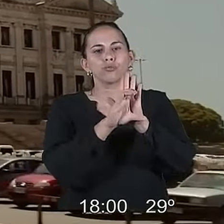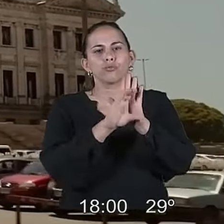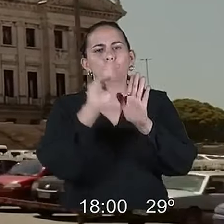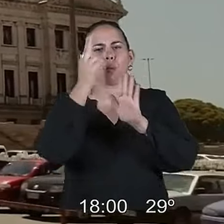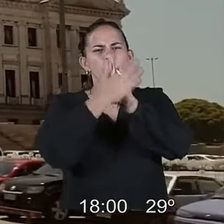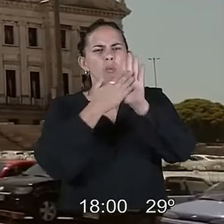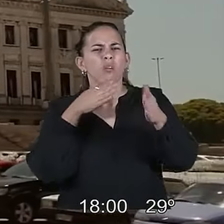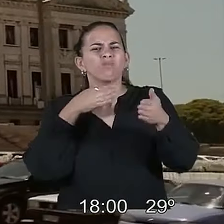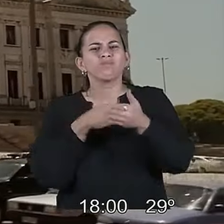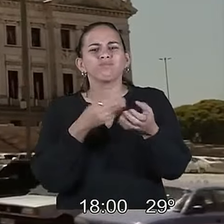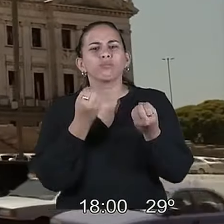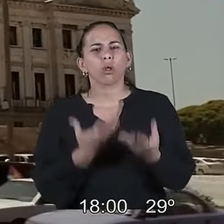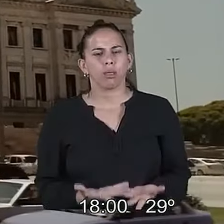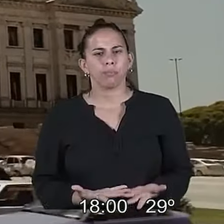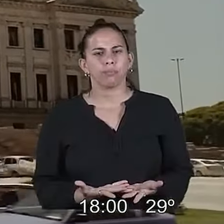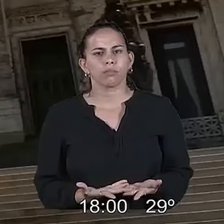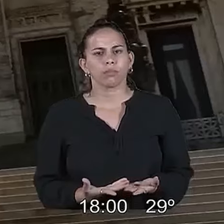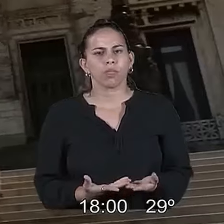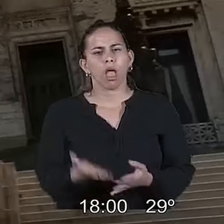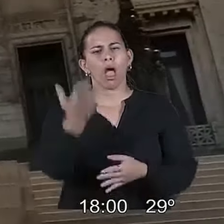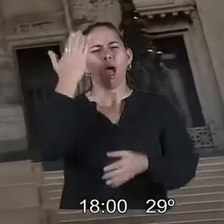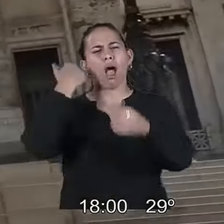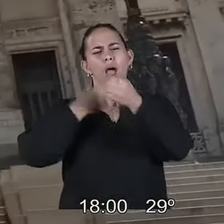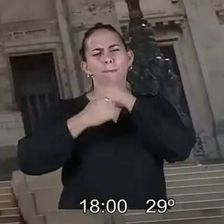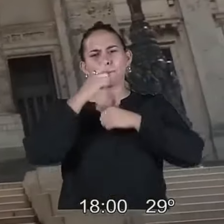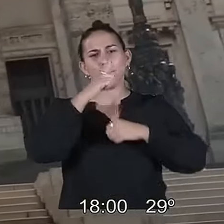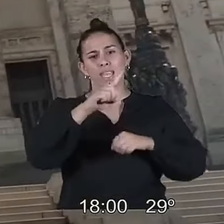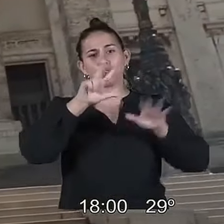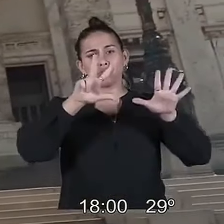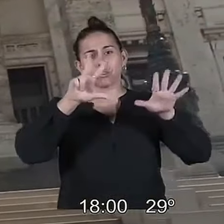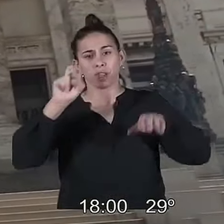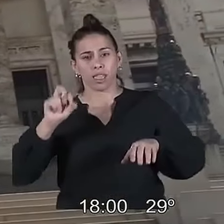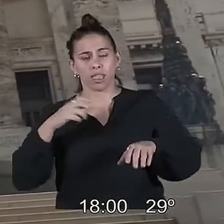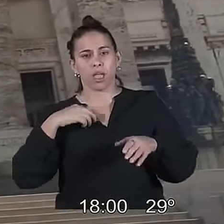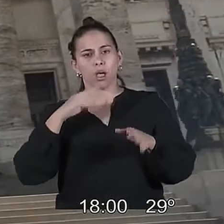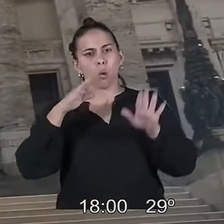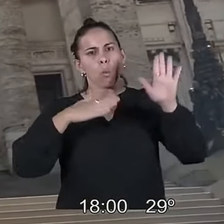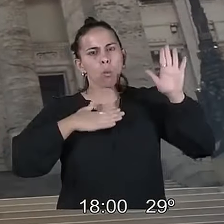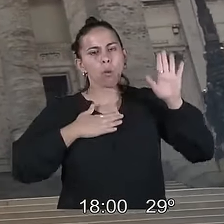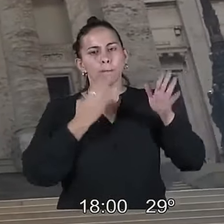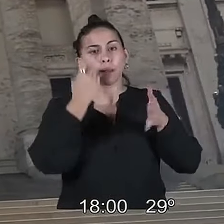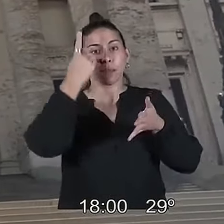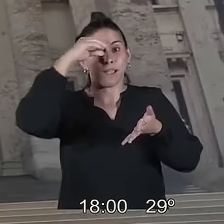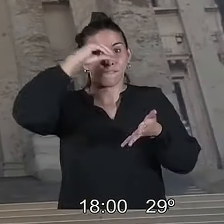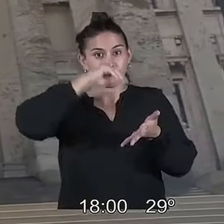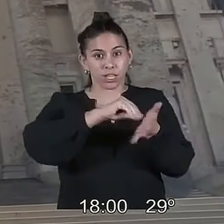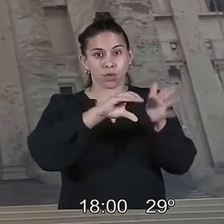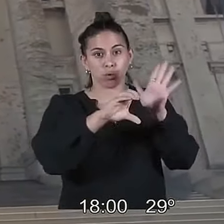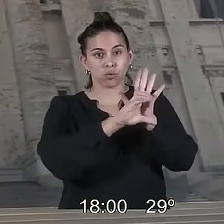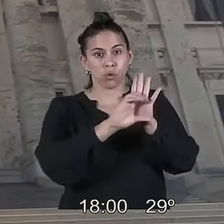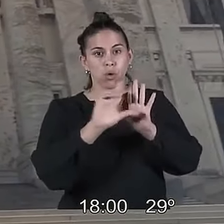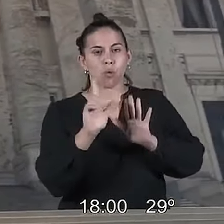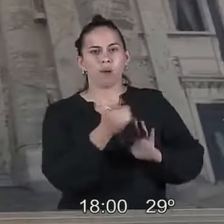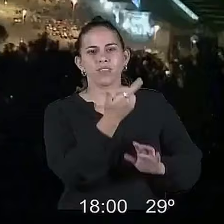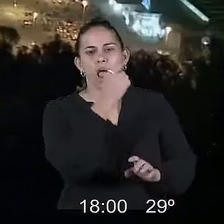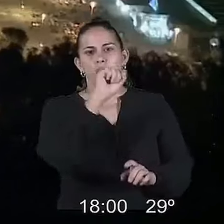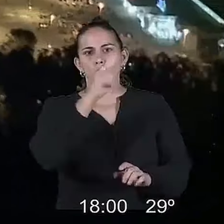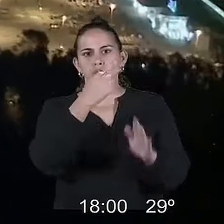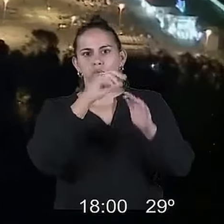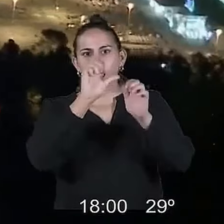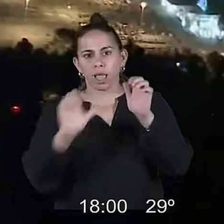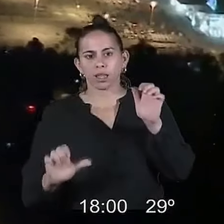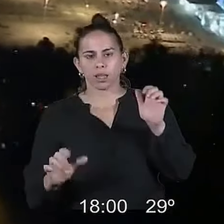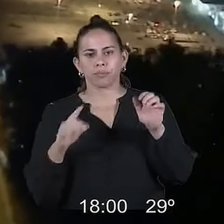Uruguay tiene ese impedimento? En 1830, cuando se juró la primera Constitución, no había luz eléctrica.